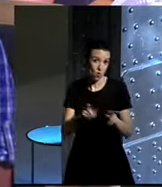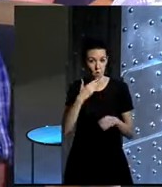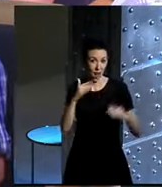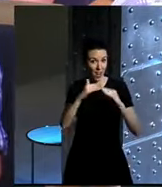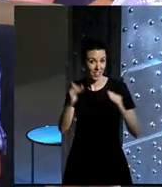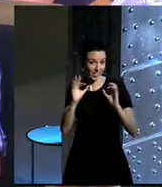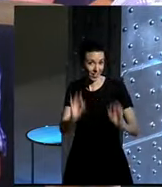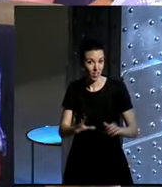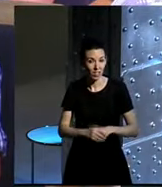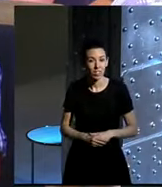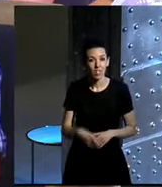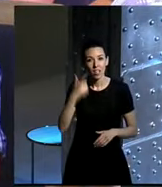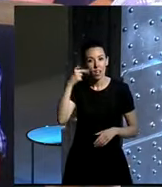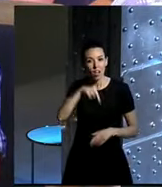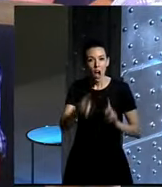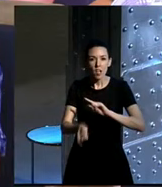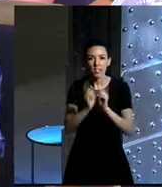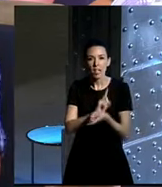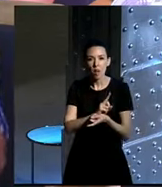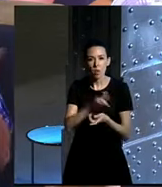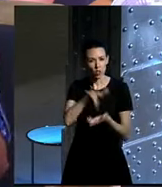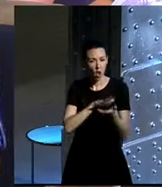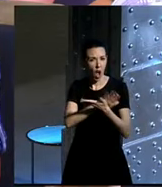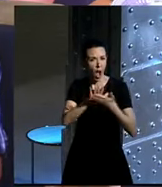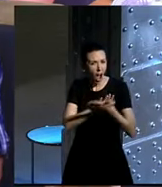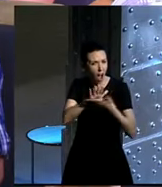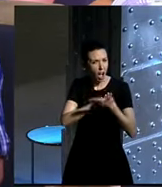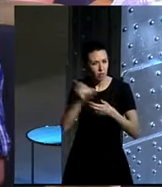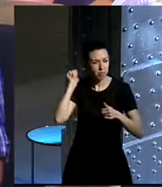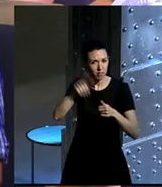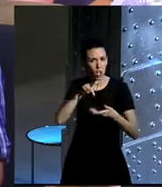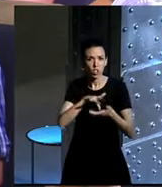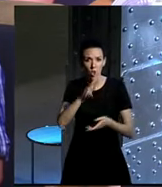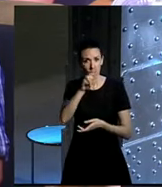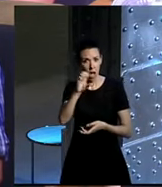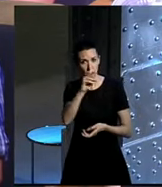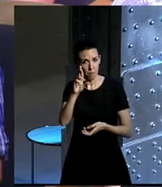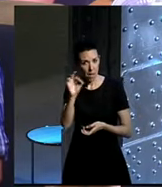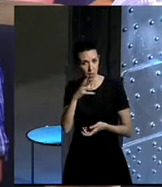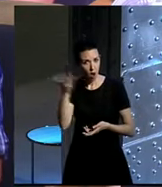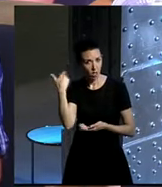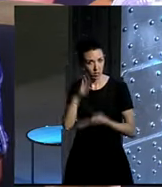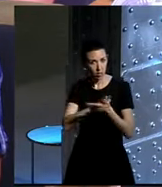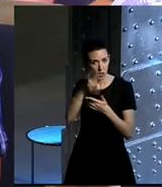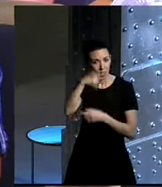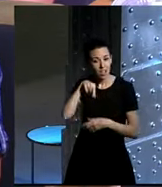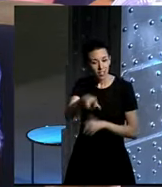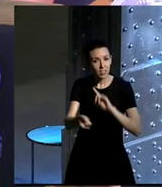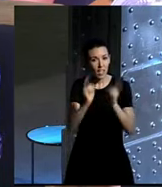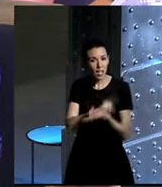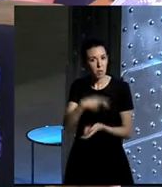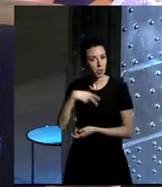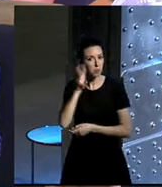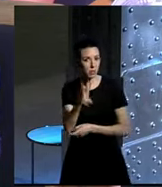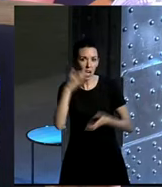Vale. Adelante. Este cambio del que estáis hablando vosotros y ha hablado Pedro antes también, ¿este cambio lo veis